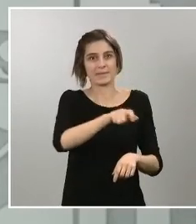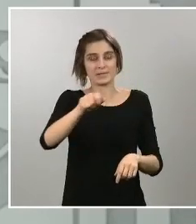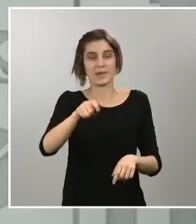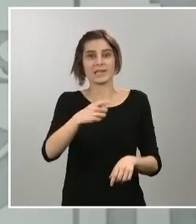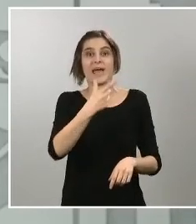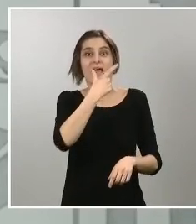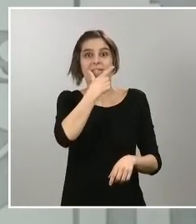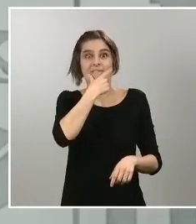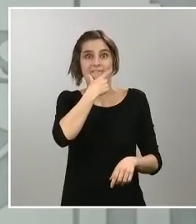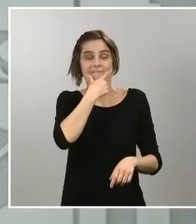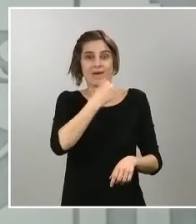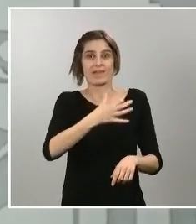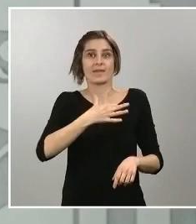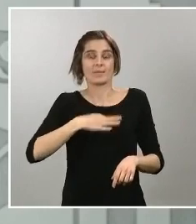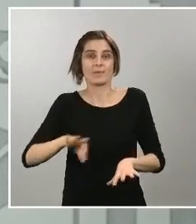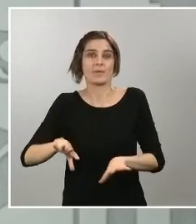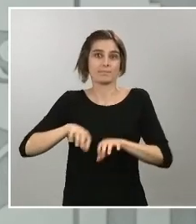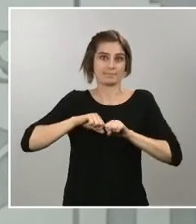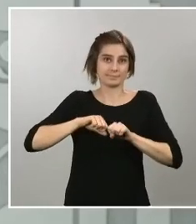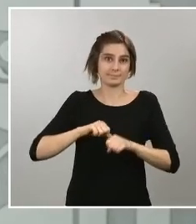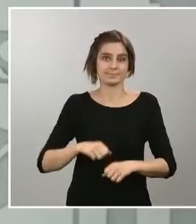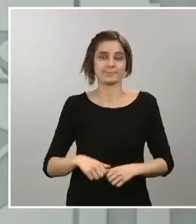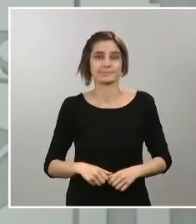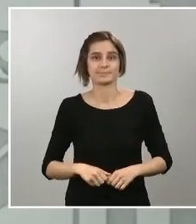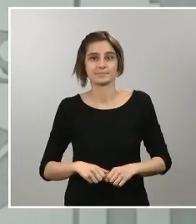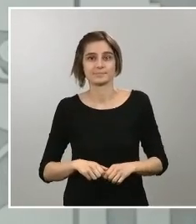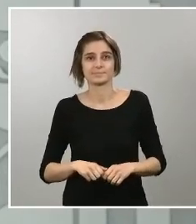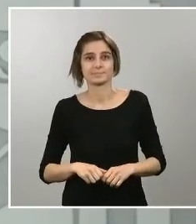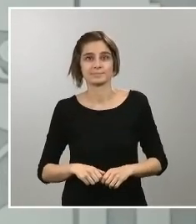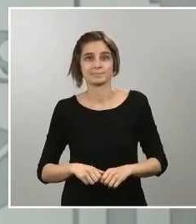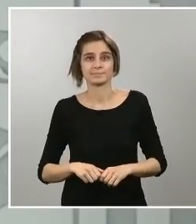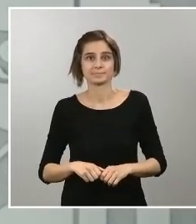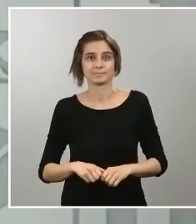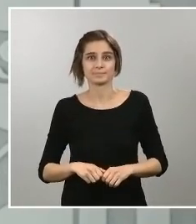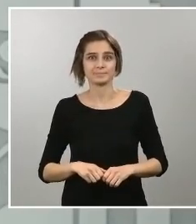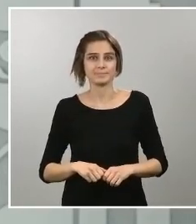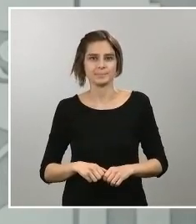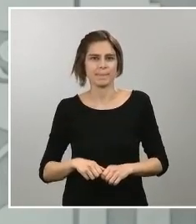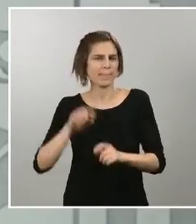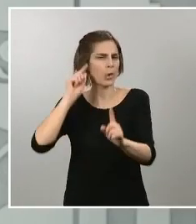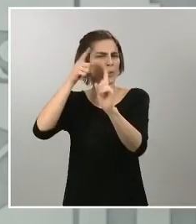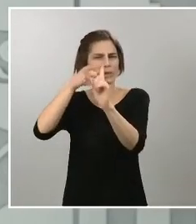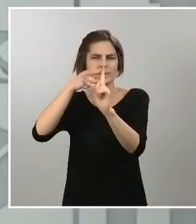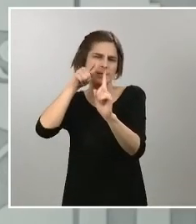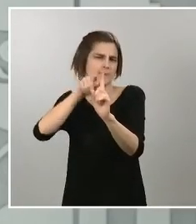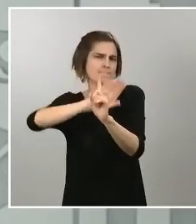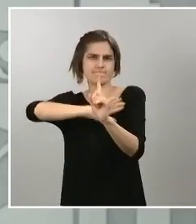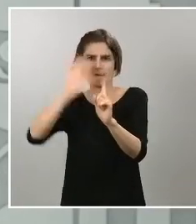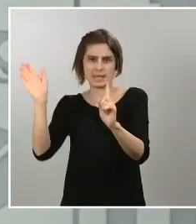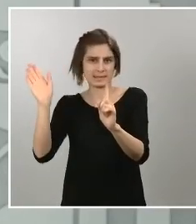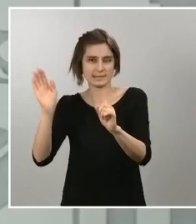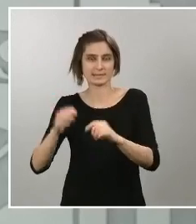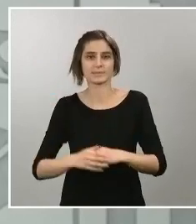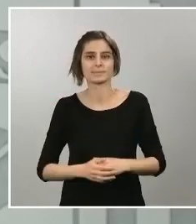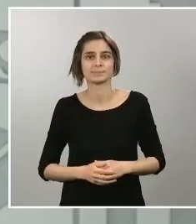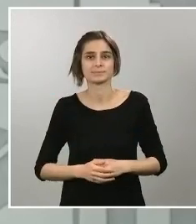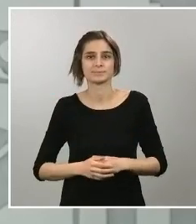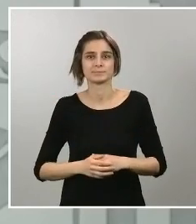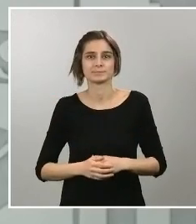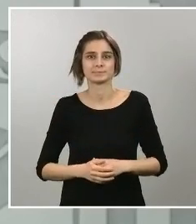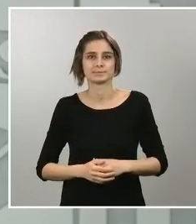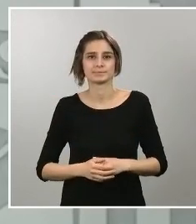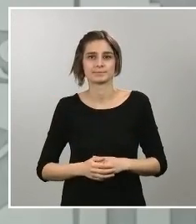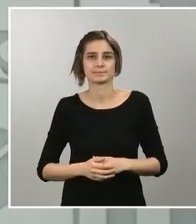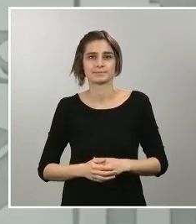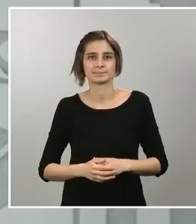enfermedad. Ese es exclusivamente nuestro objetivo. Los ciudadanos vienen desde hace unos días haciendo